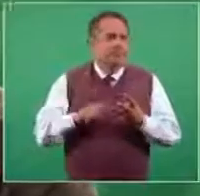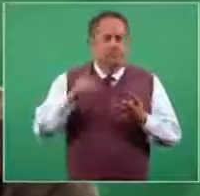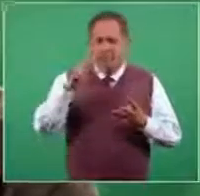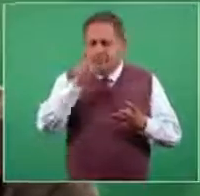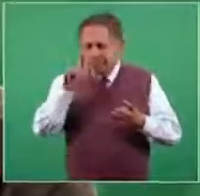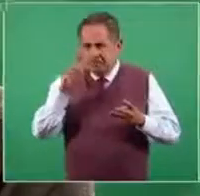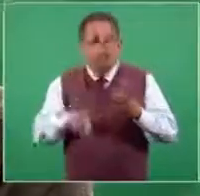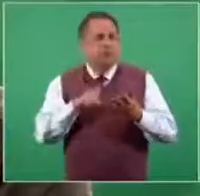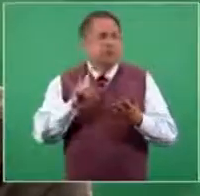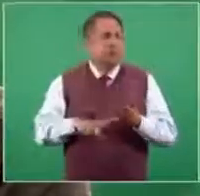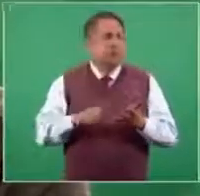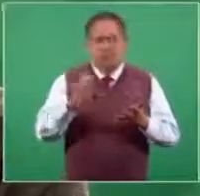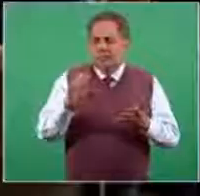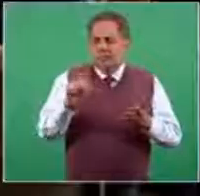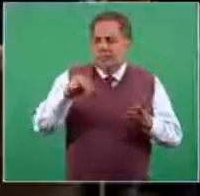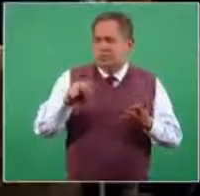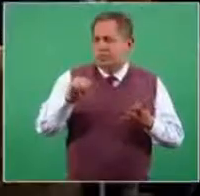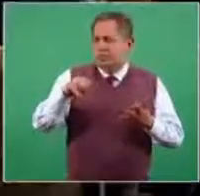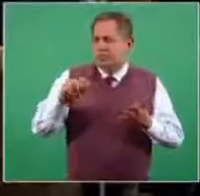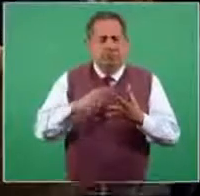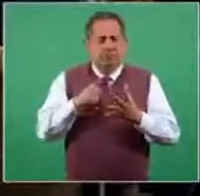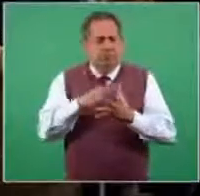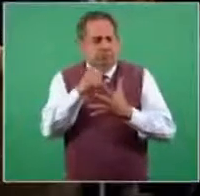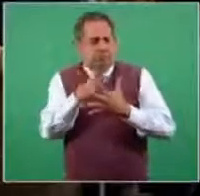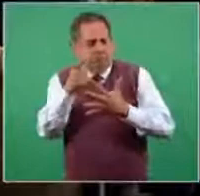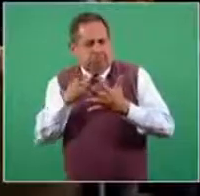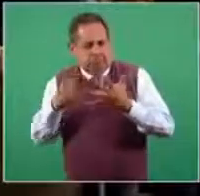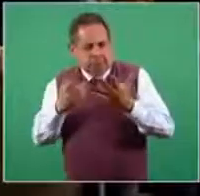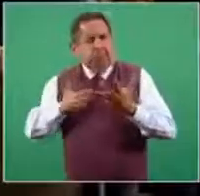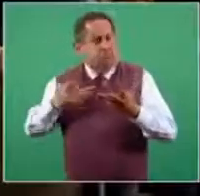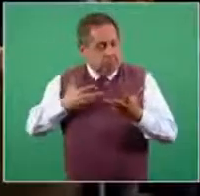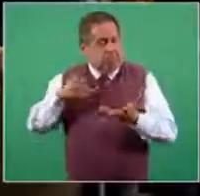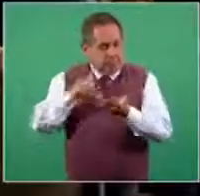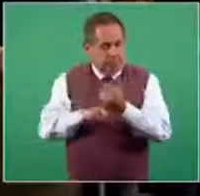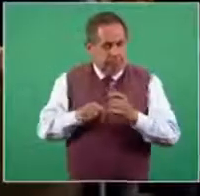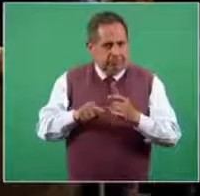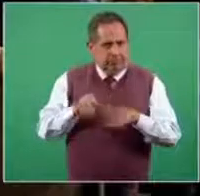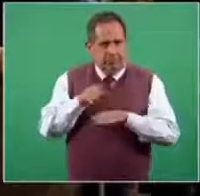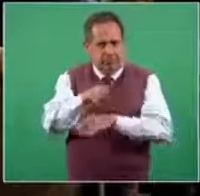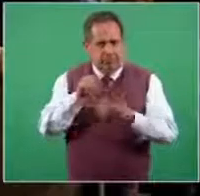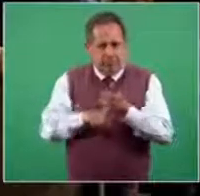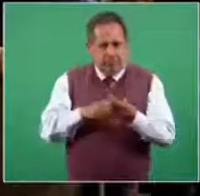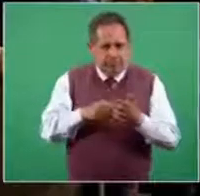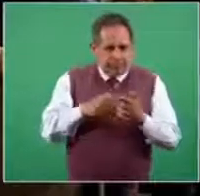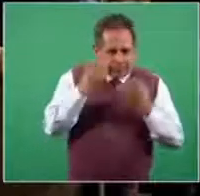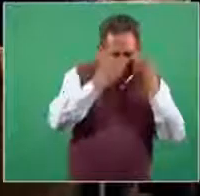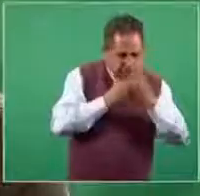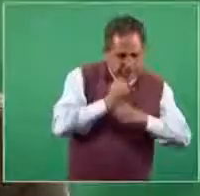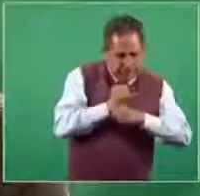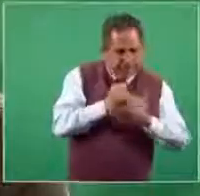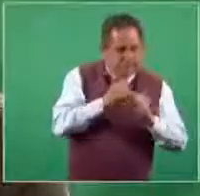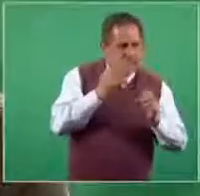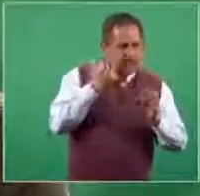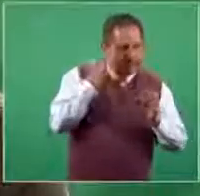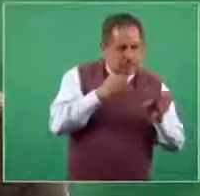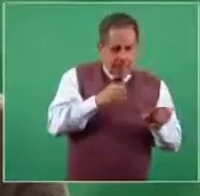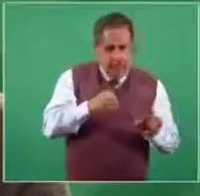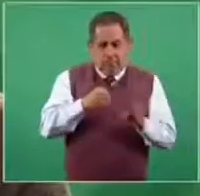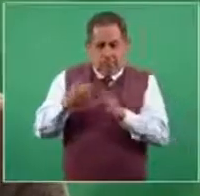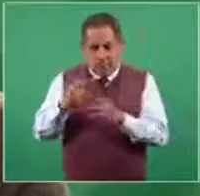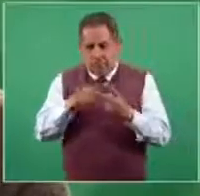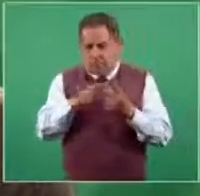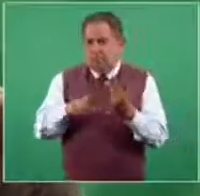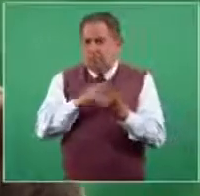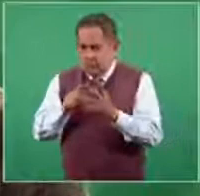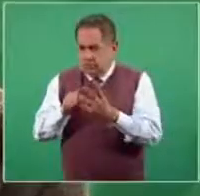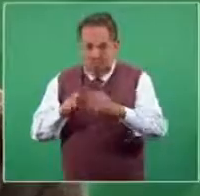CanSino y las otras que han tenido ensayos clínicos fase uno y fase dos. Entonces, es de